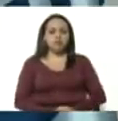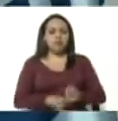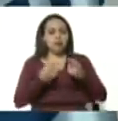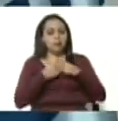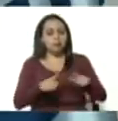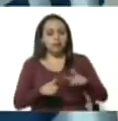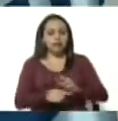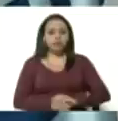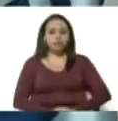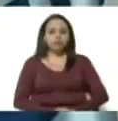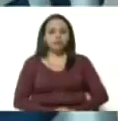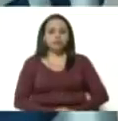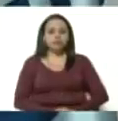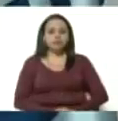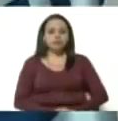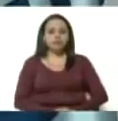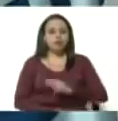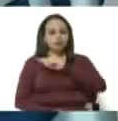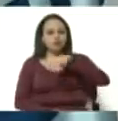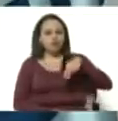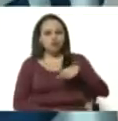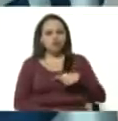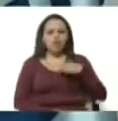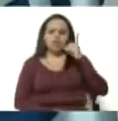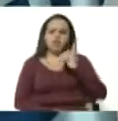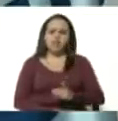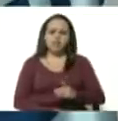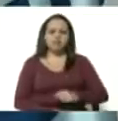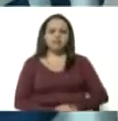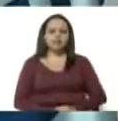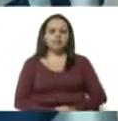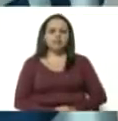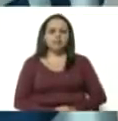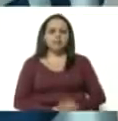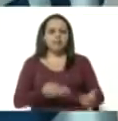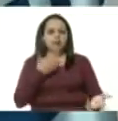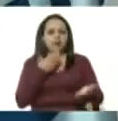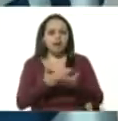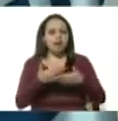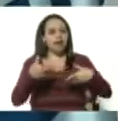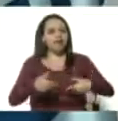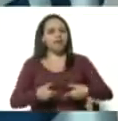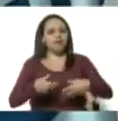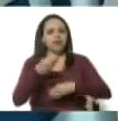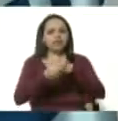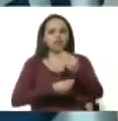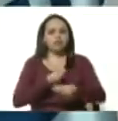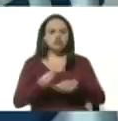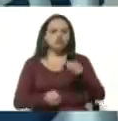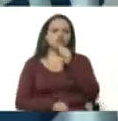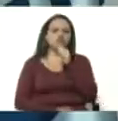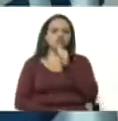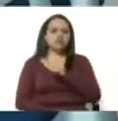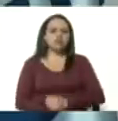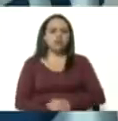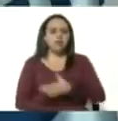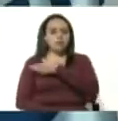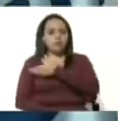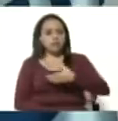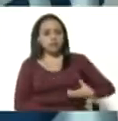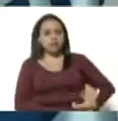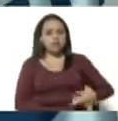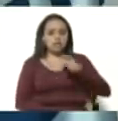a pesar de ello nosotros tenemos que reconocer el esfuerzo hecho por el presidente de la